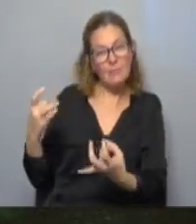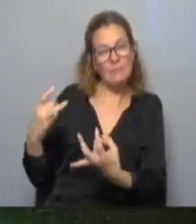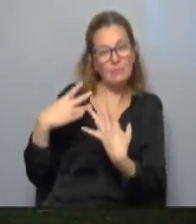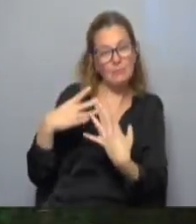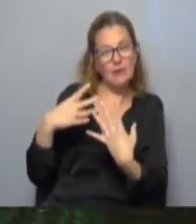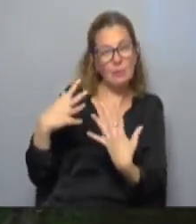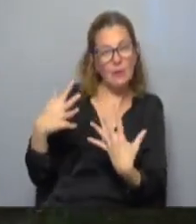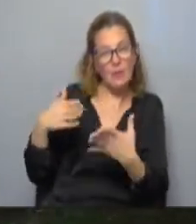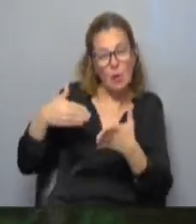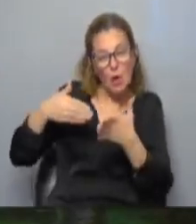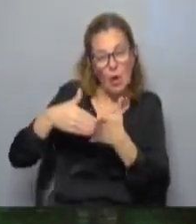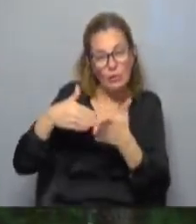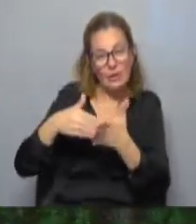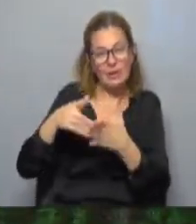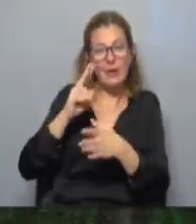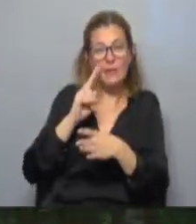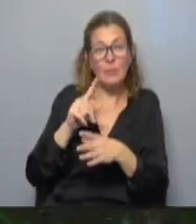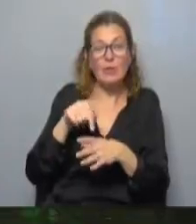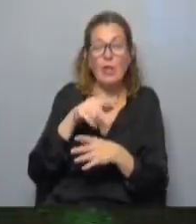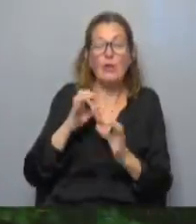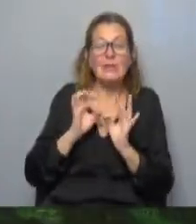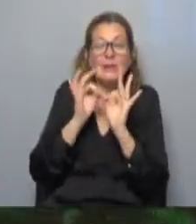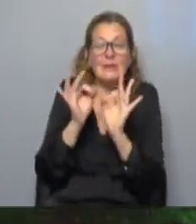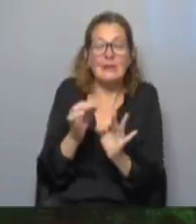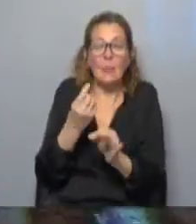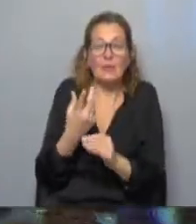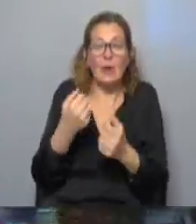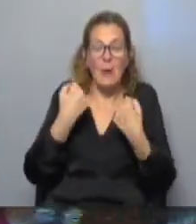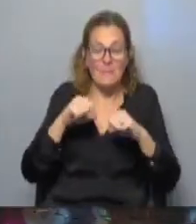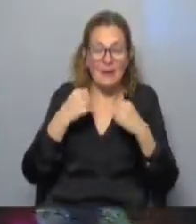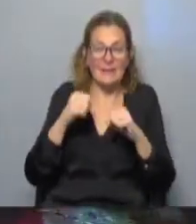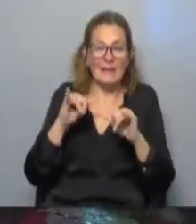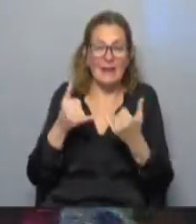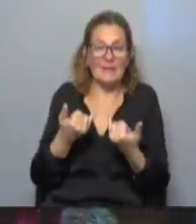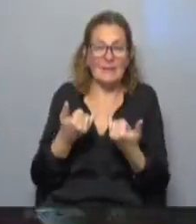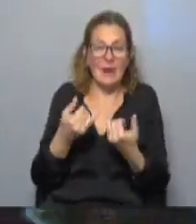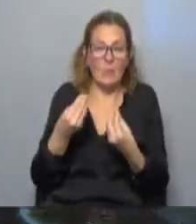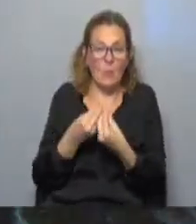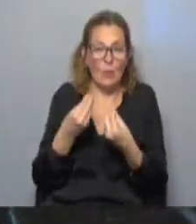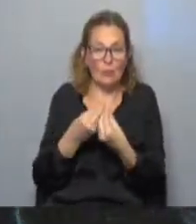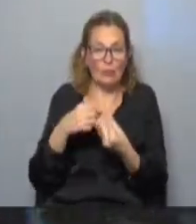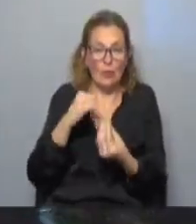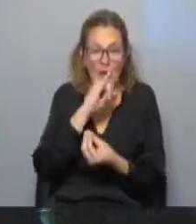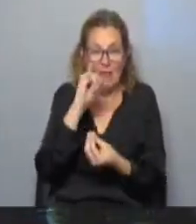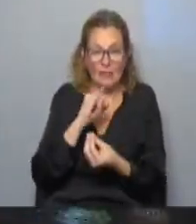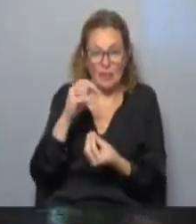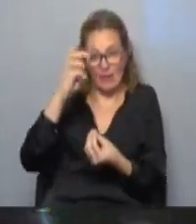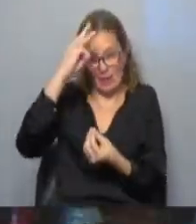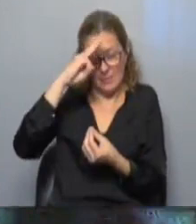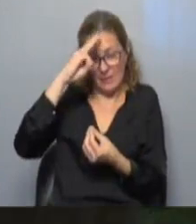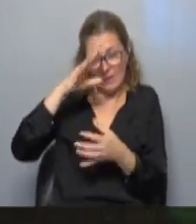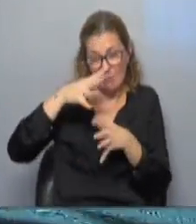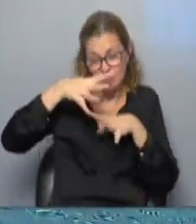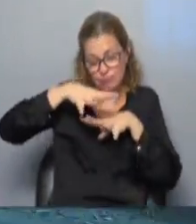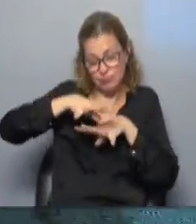tratar de contener algo que veremos hasta donde llega porque esta práctica ya es muy habitual en esa zona de México salen las